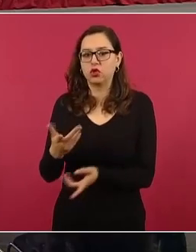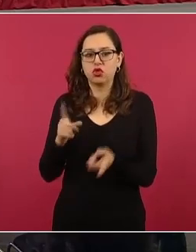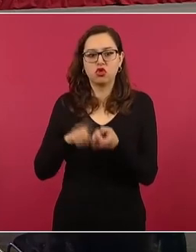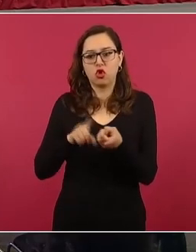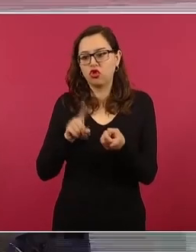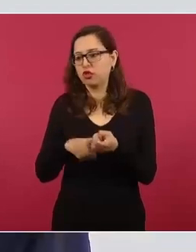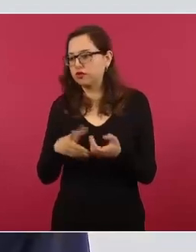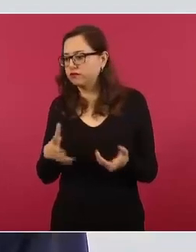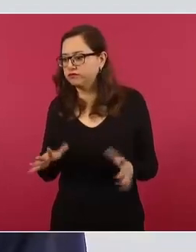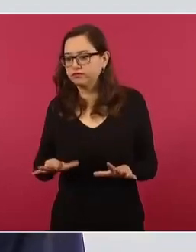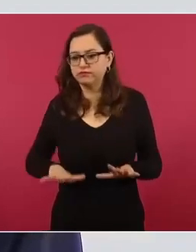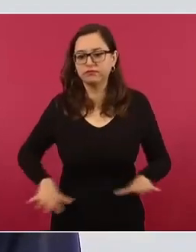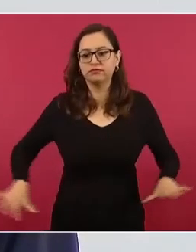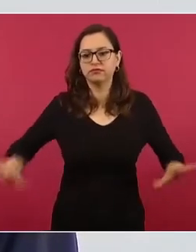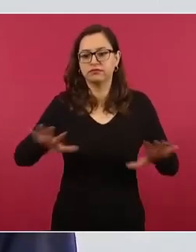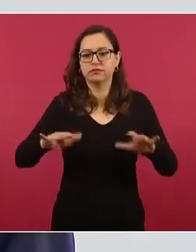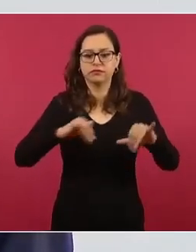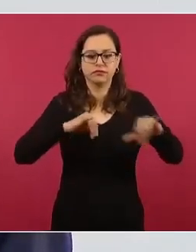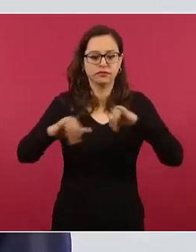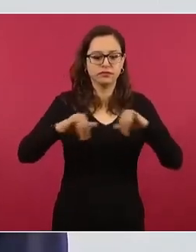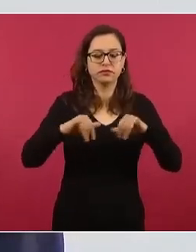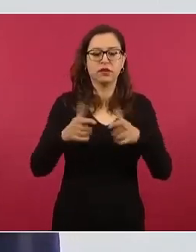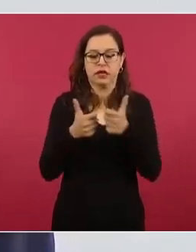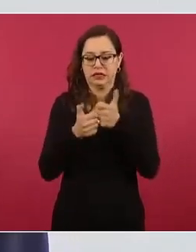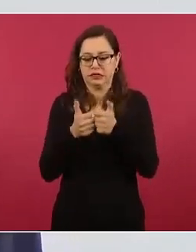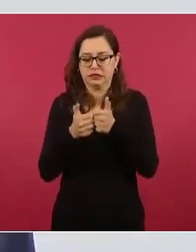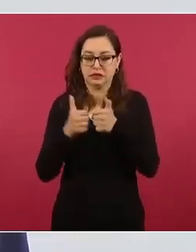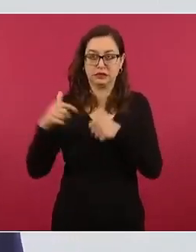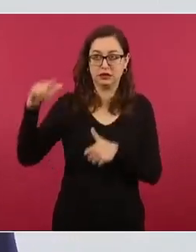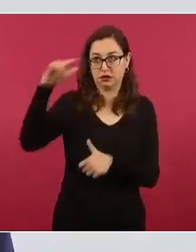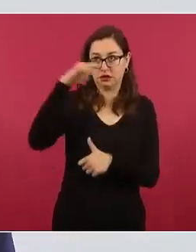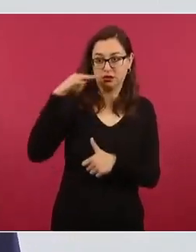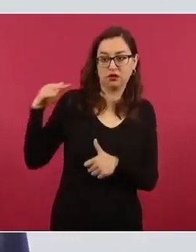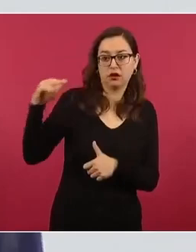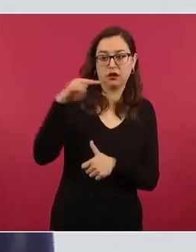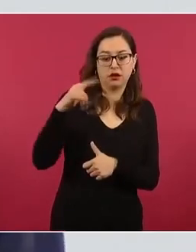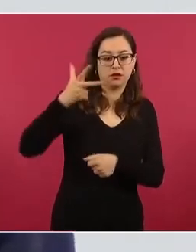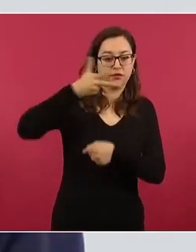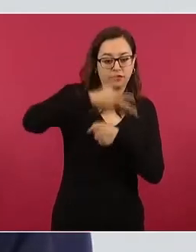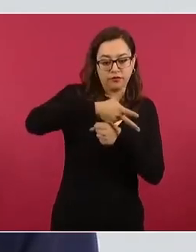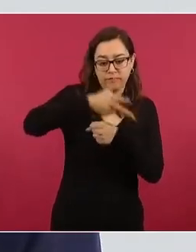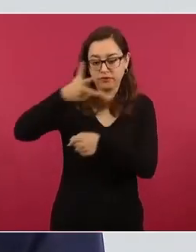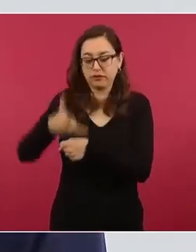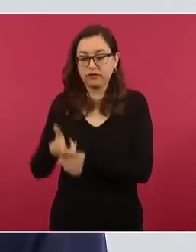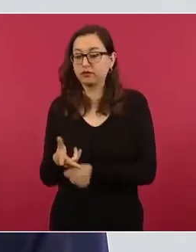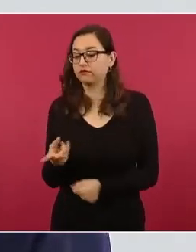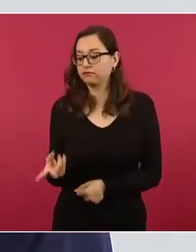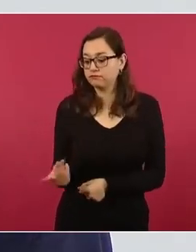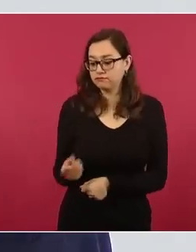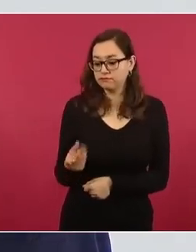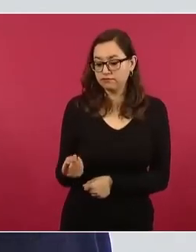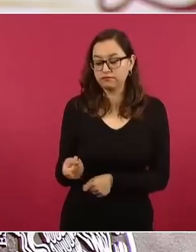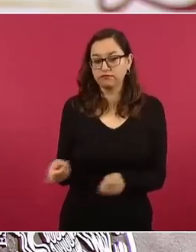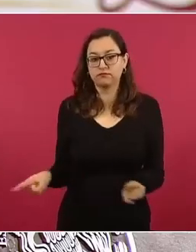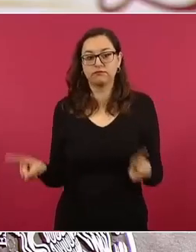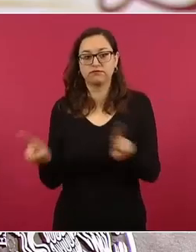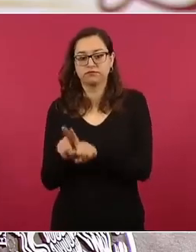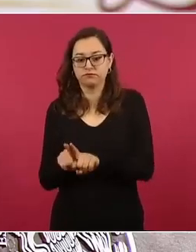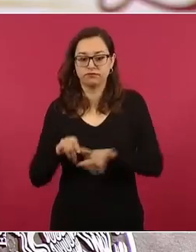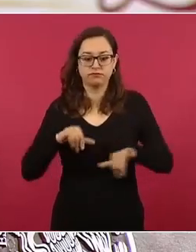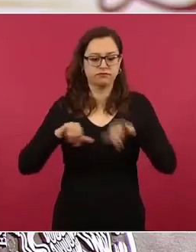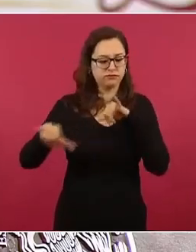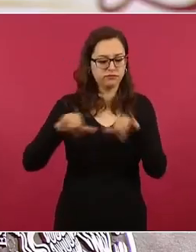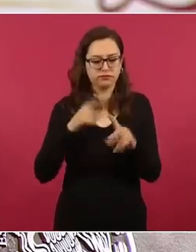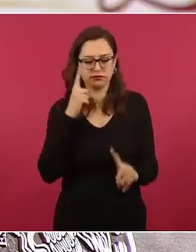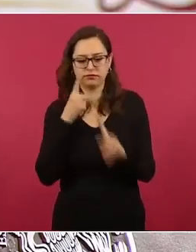territorio, georradares, drones, cámaras térmicas y espectrales, binomios caninos, modelos matemáticos para ubicación de